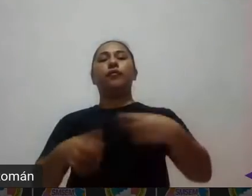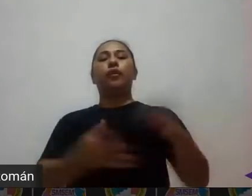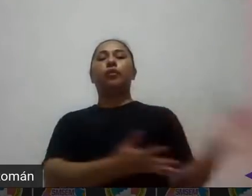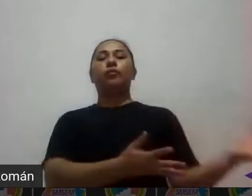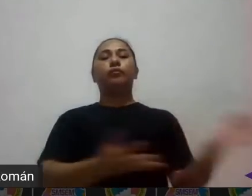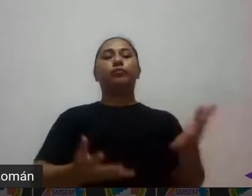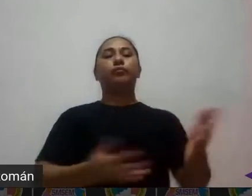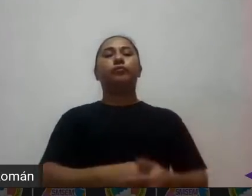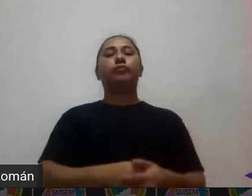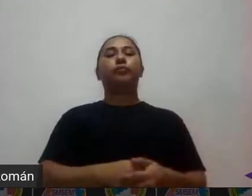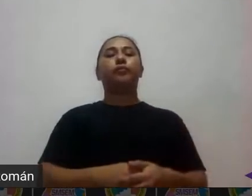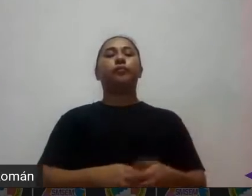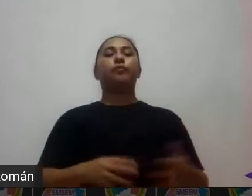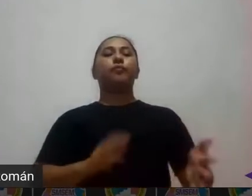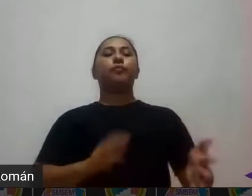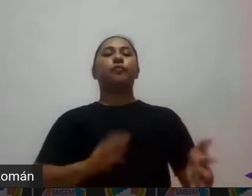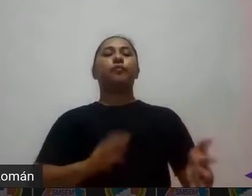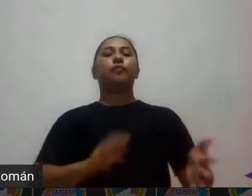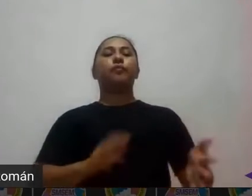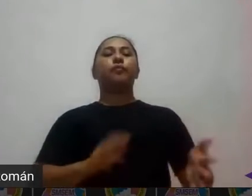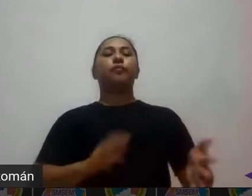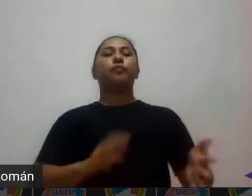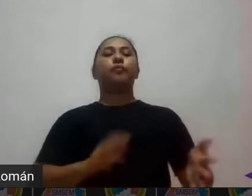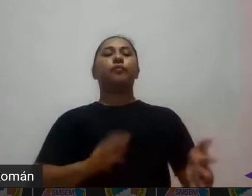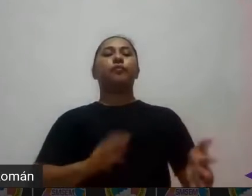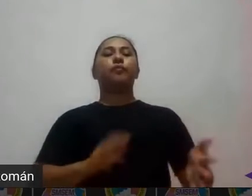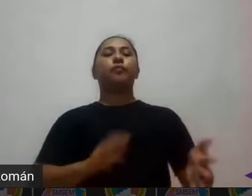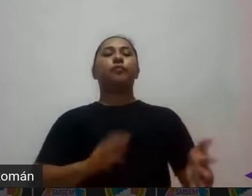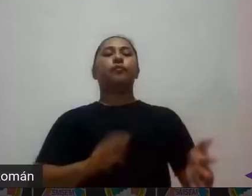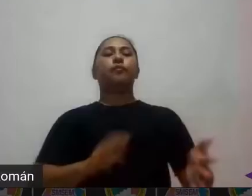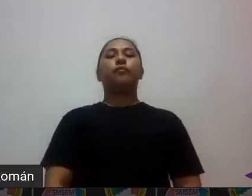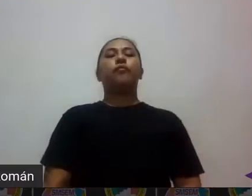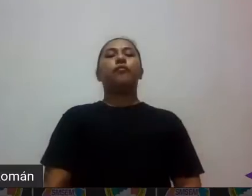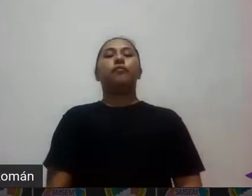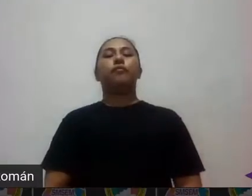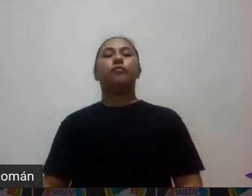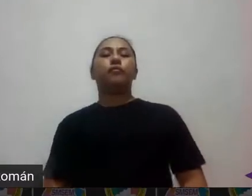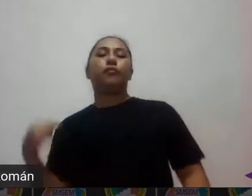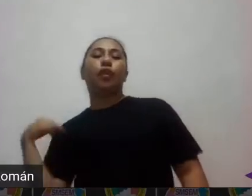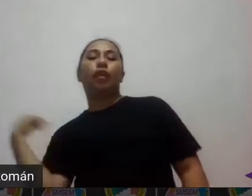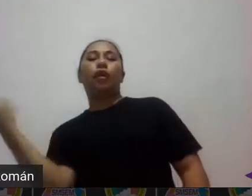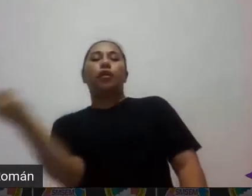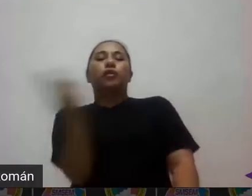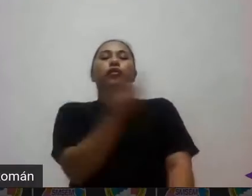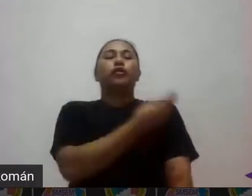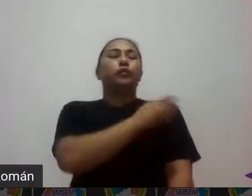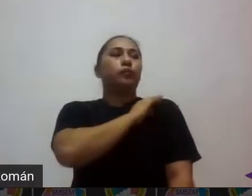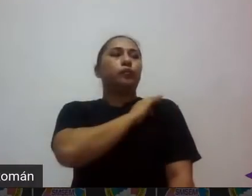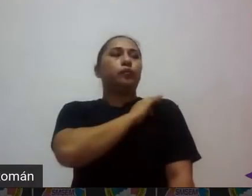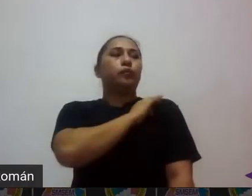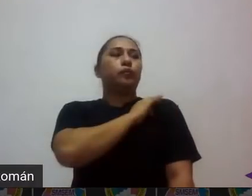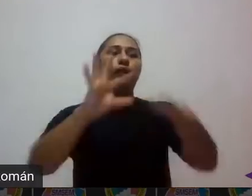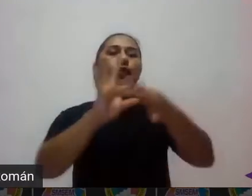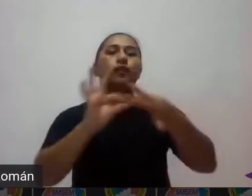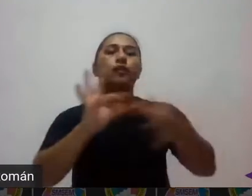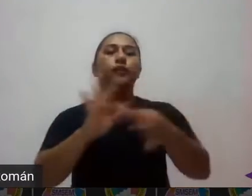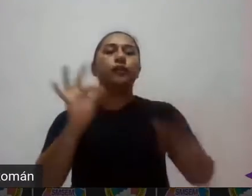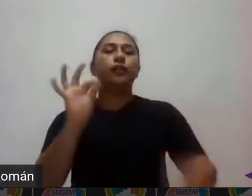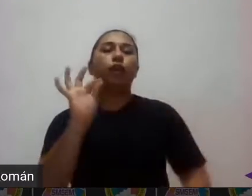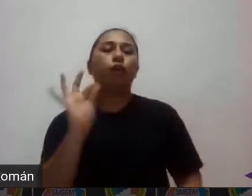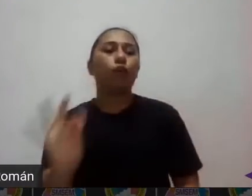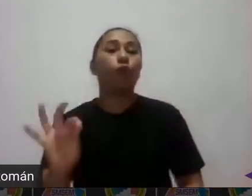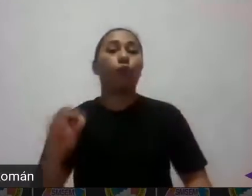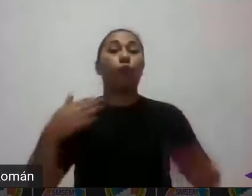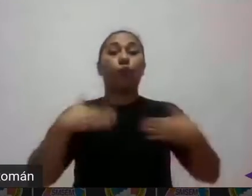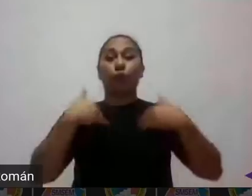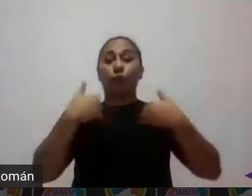del chat la primera es nos puede explicar un poco cómo debe entenderse